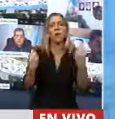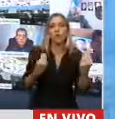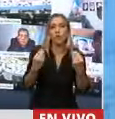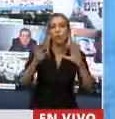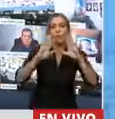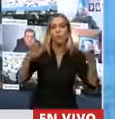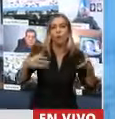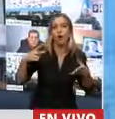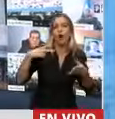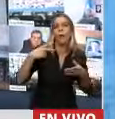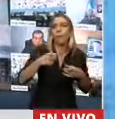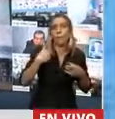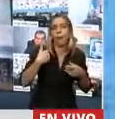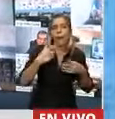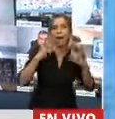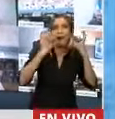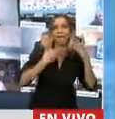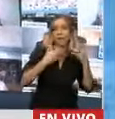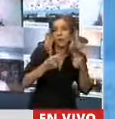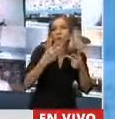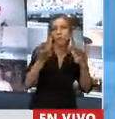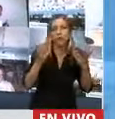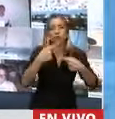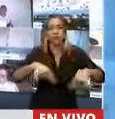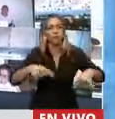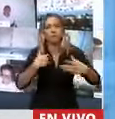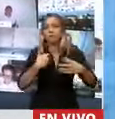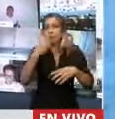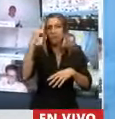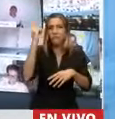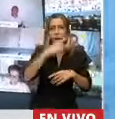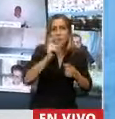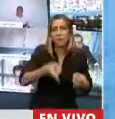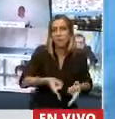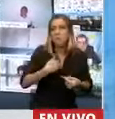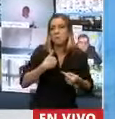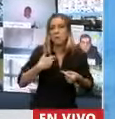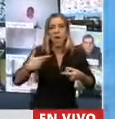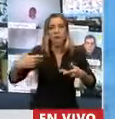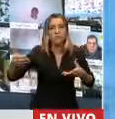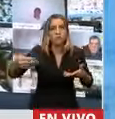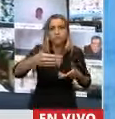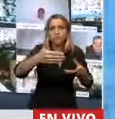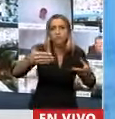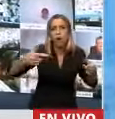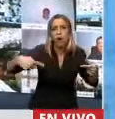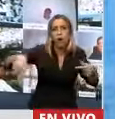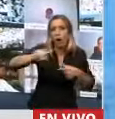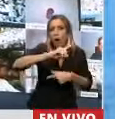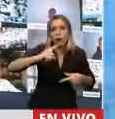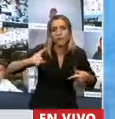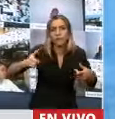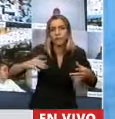fue de la PRI, junto con los enfermeros, fueron las primeras profesiones que dieron base